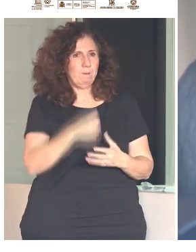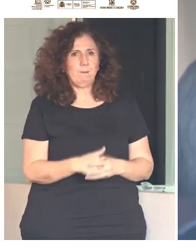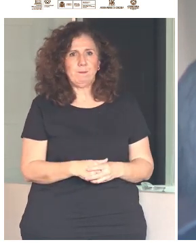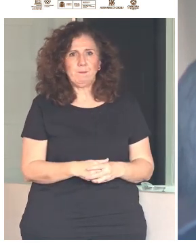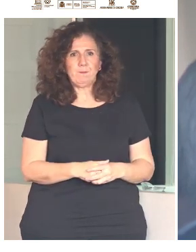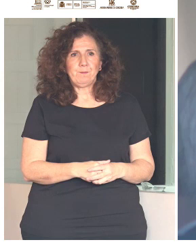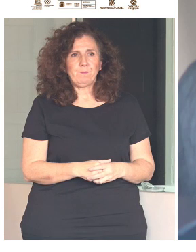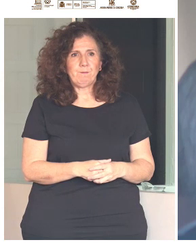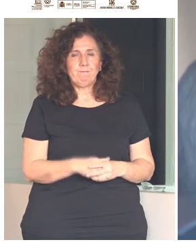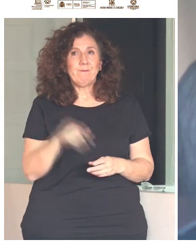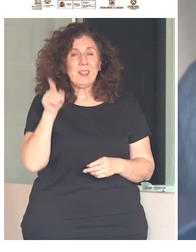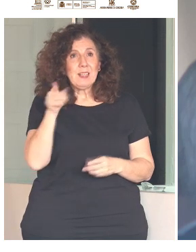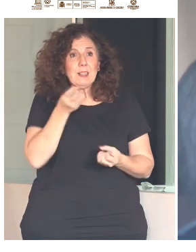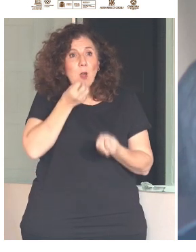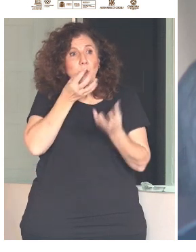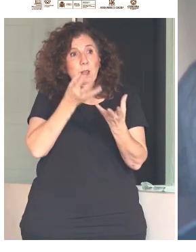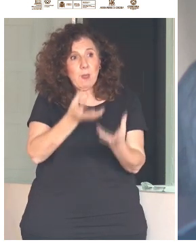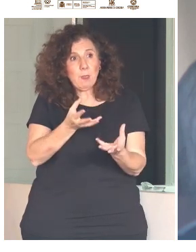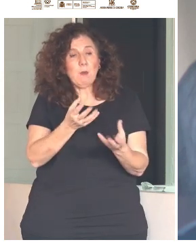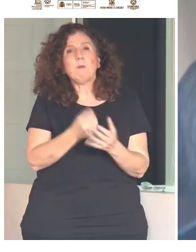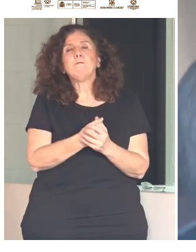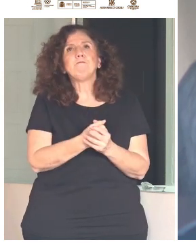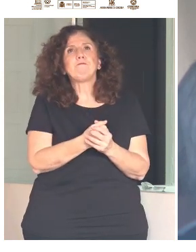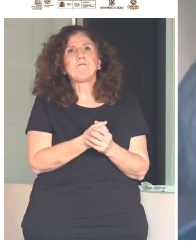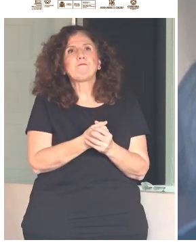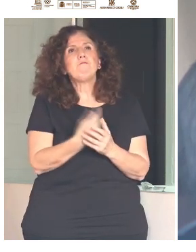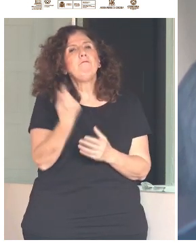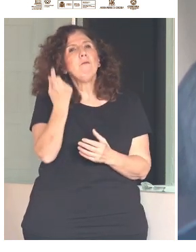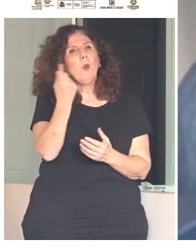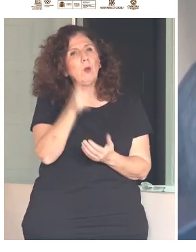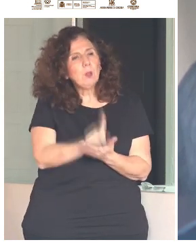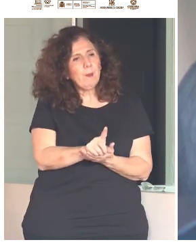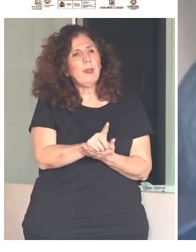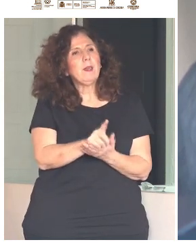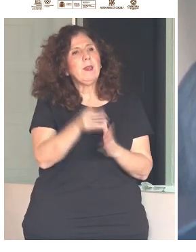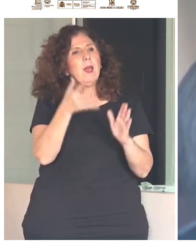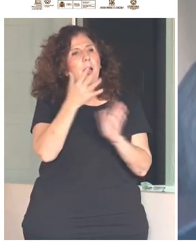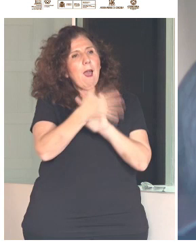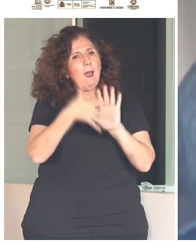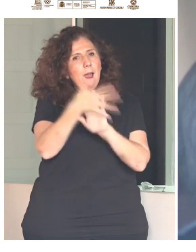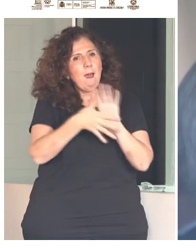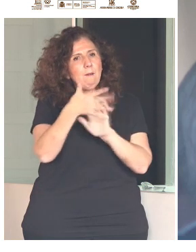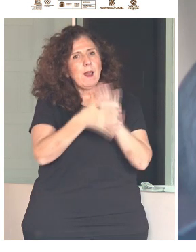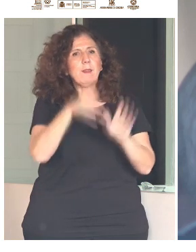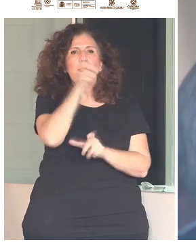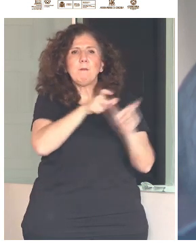Esta observación vuelve a hacer referencia a las personas con discapacidad y habla, una vez más, de